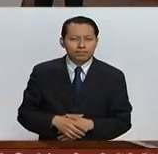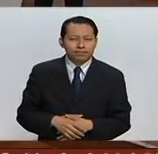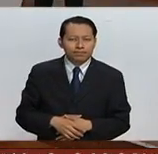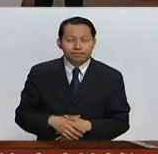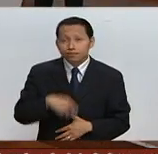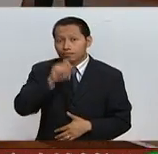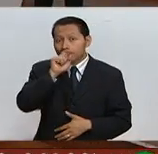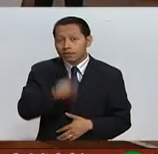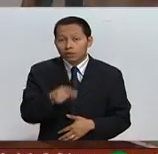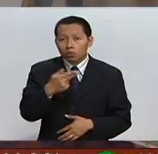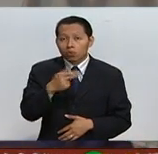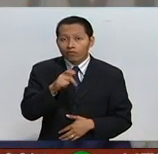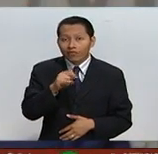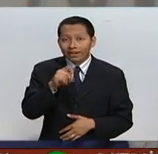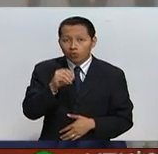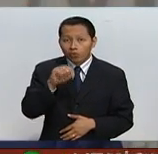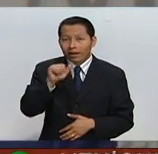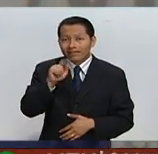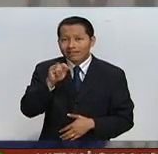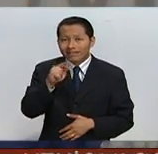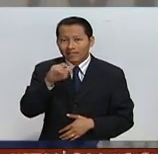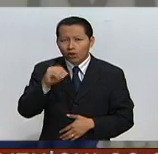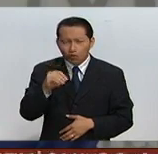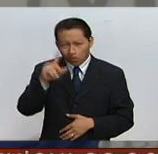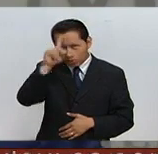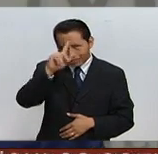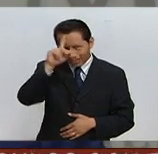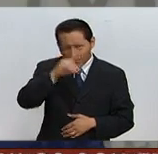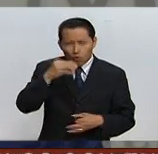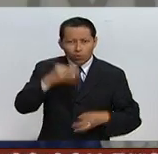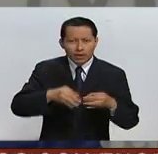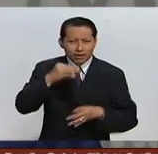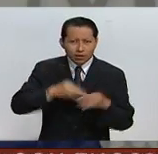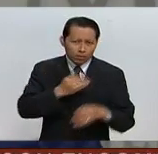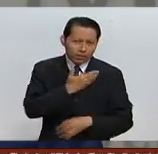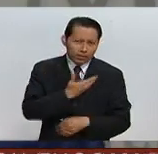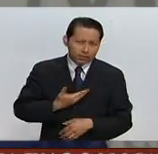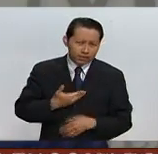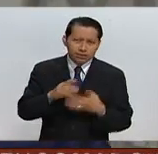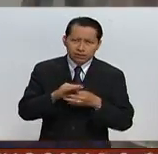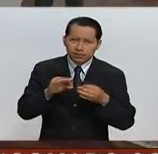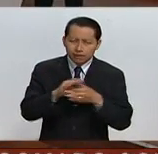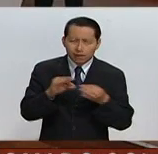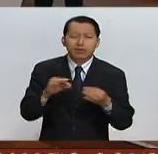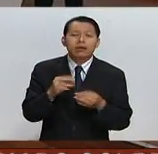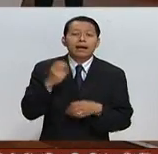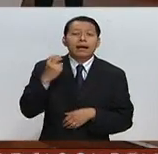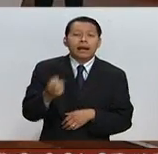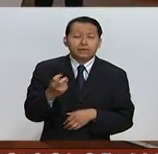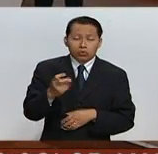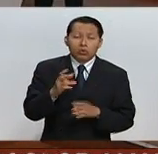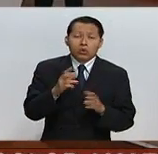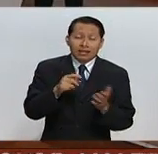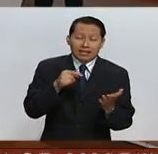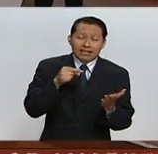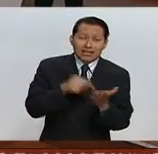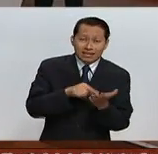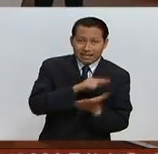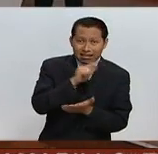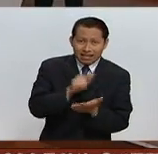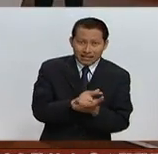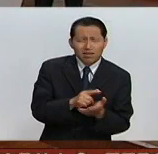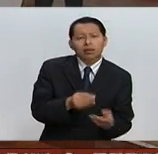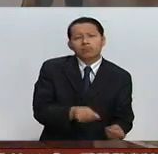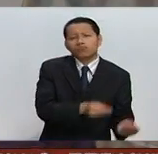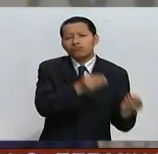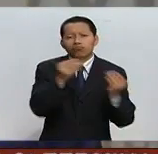También Humberto Castillejo Cervantes, consejero jurídico de la Presidencia, informó que por ello se devolvió al Senado de la República para su